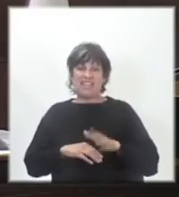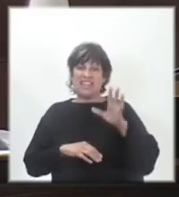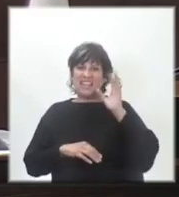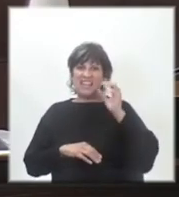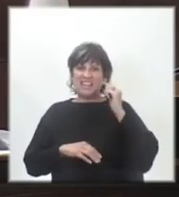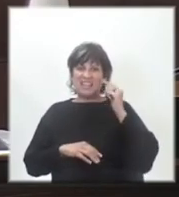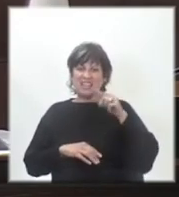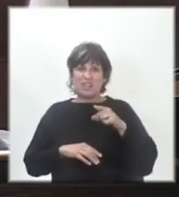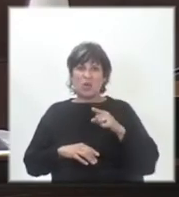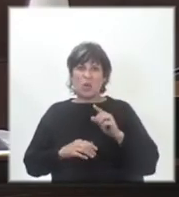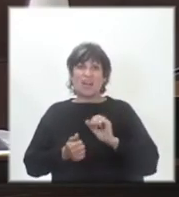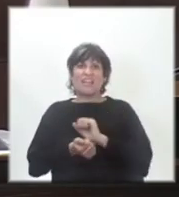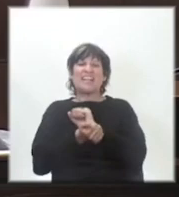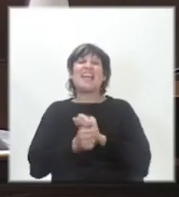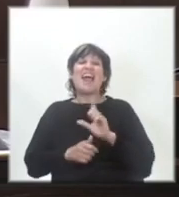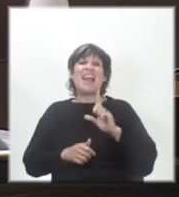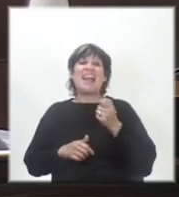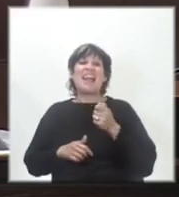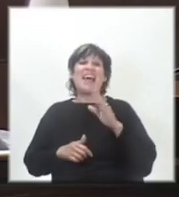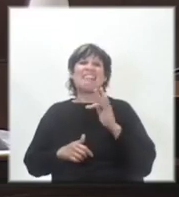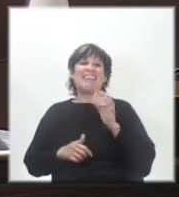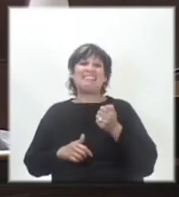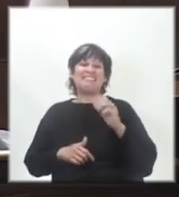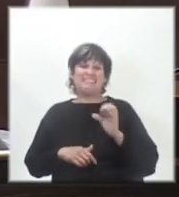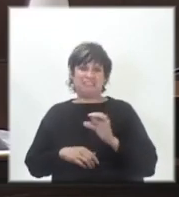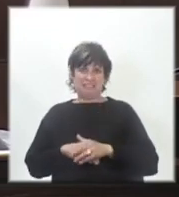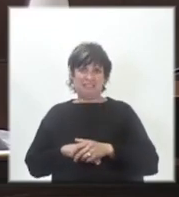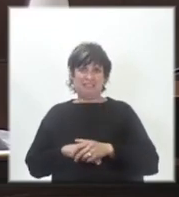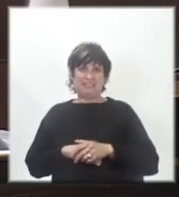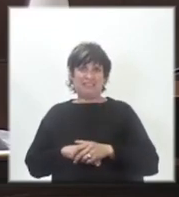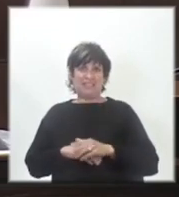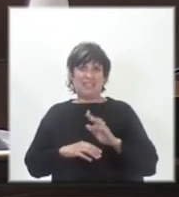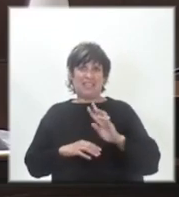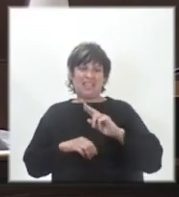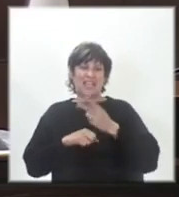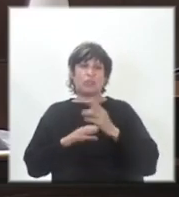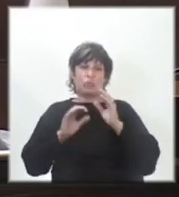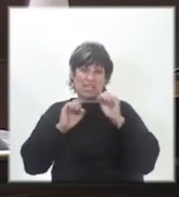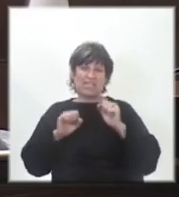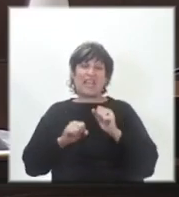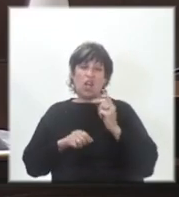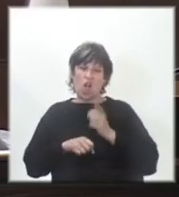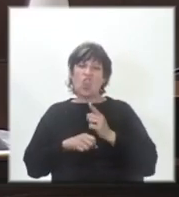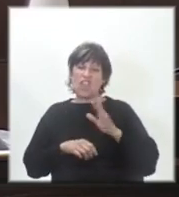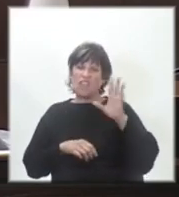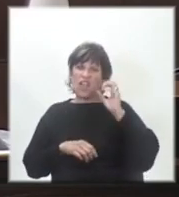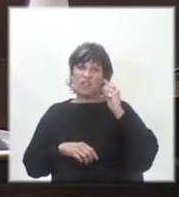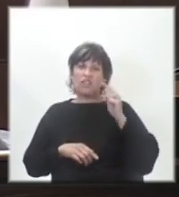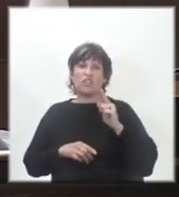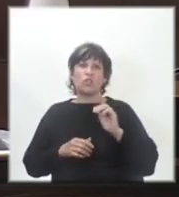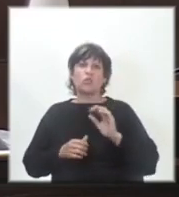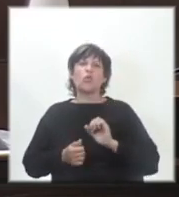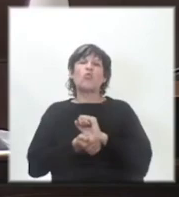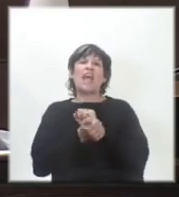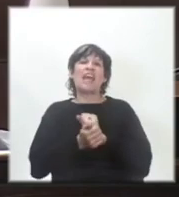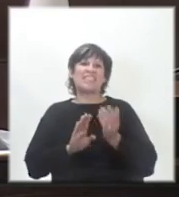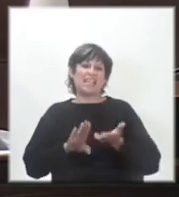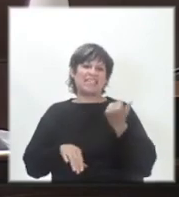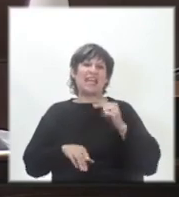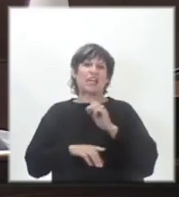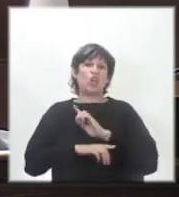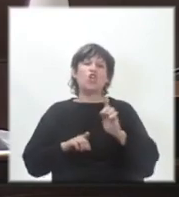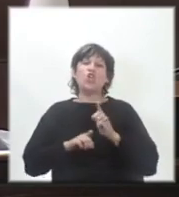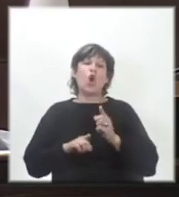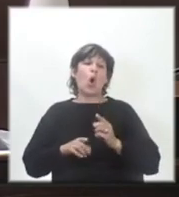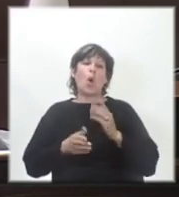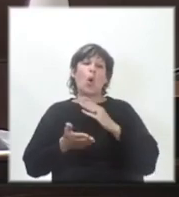¿Recuerdan la cárcel Las Latas? El subsecretario la debe recordar. Fue una de las cárceles que se sacó y nos pusimos un video para